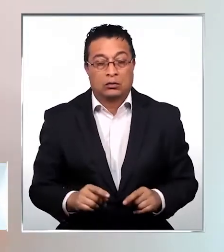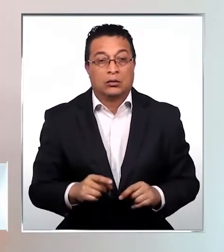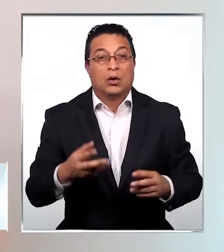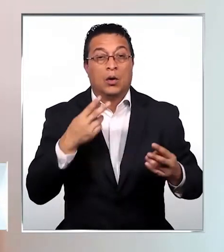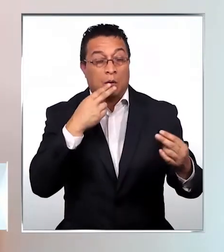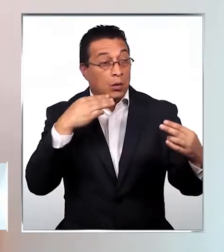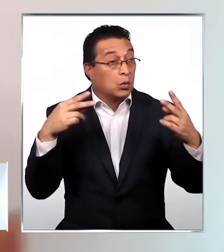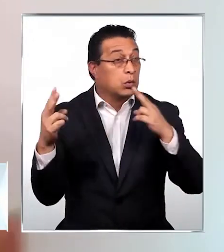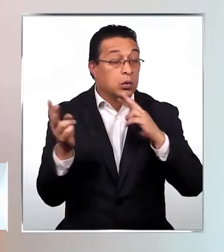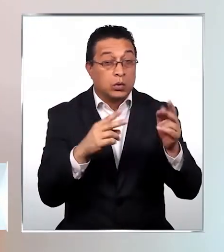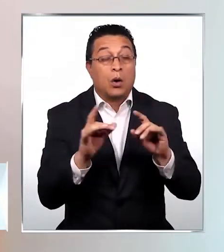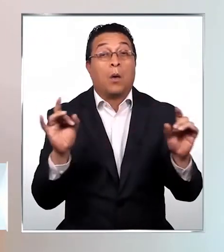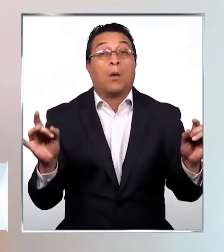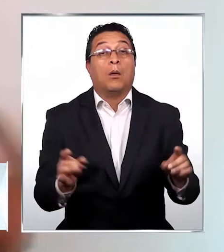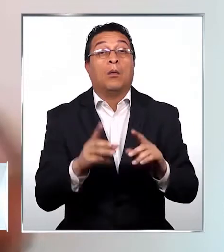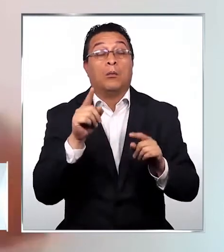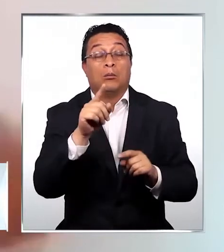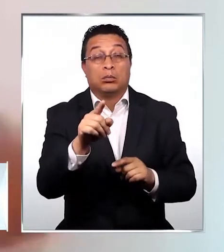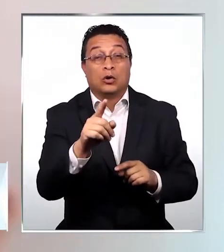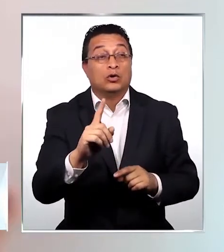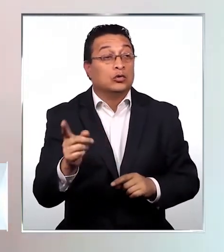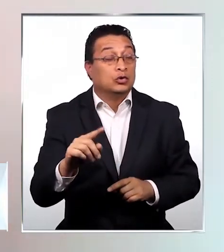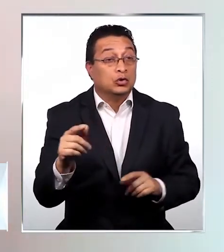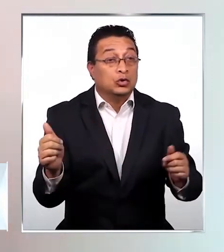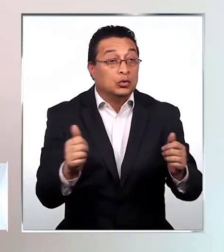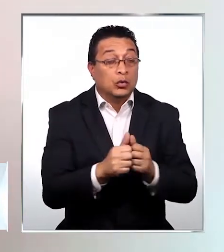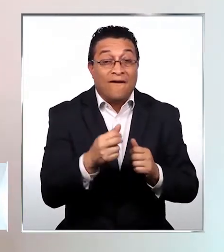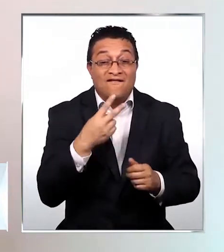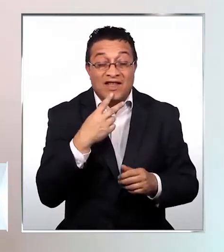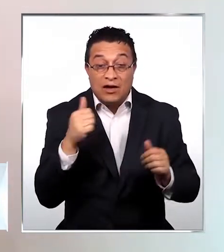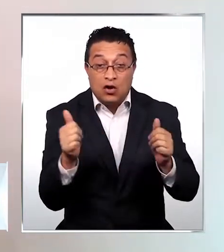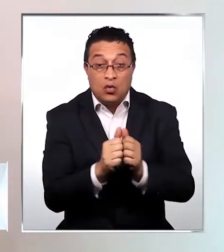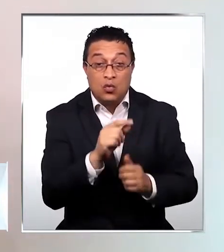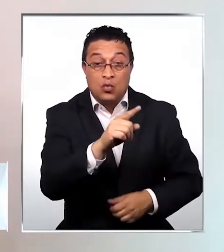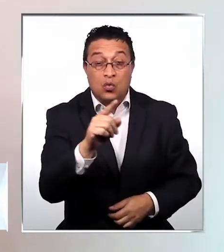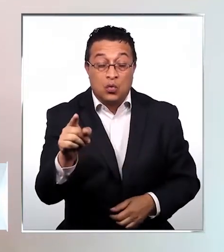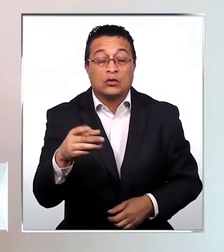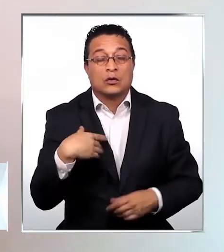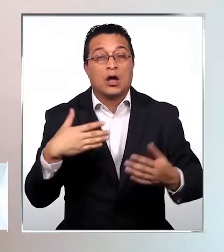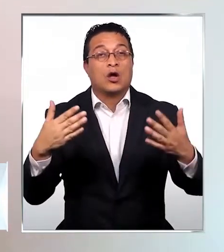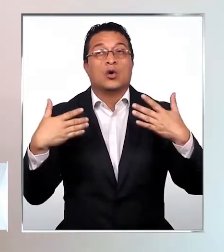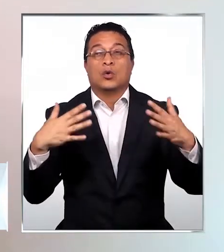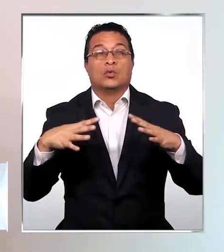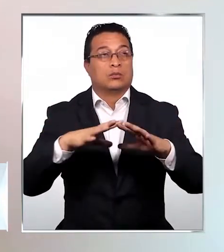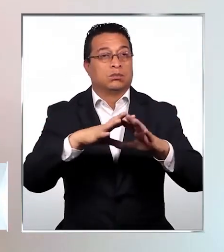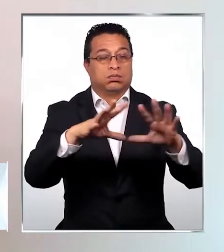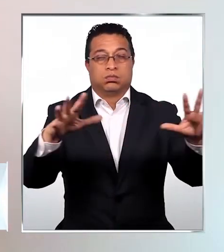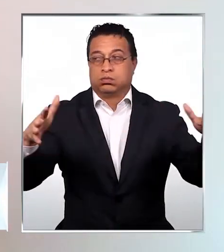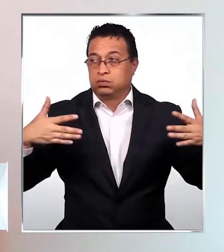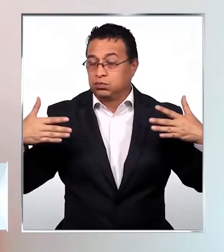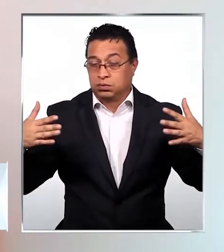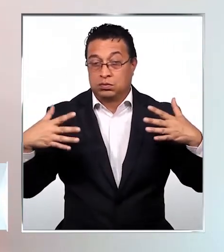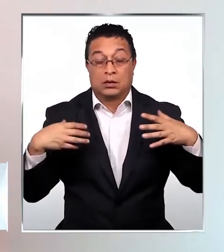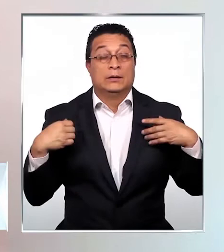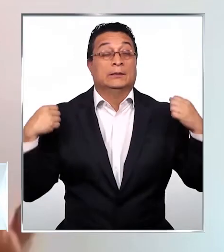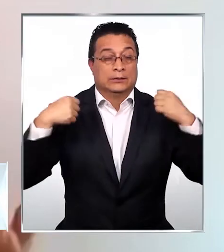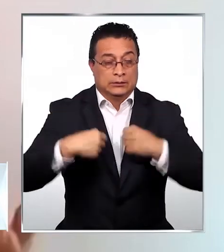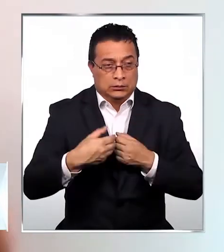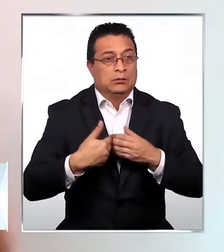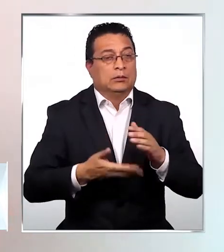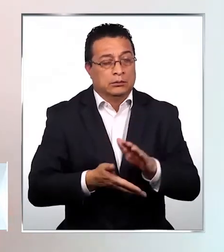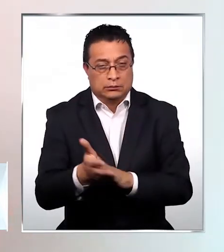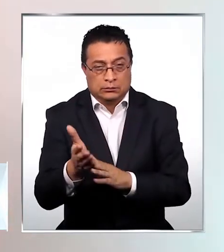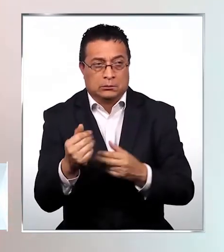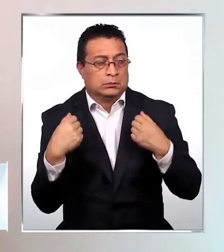Y ventilen, si van a estar con alguien que no sea lo que está viviendo con usted, esté al aire libre. Abríguense y salgan para